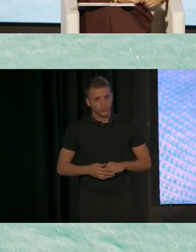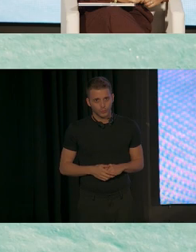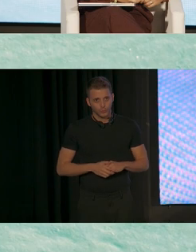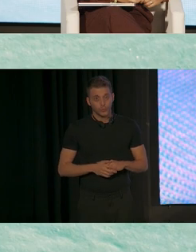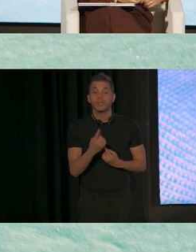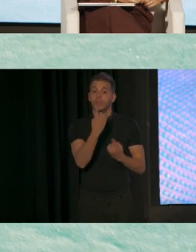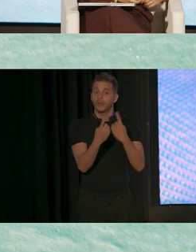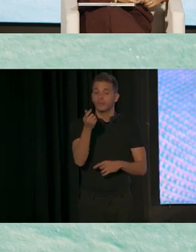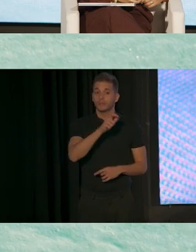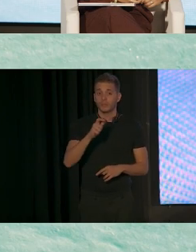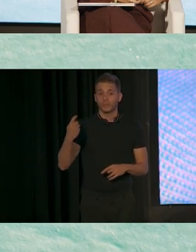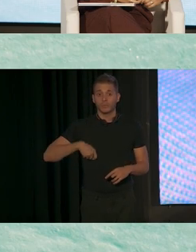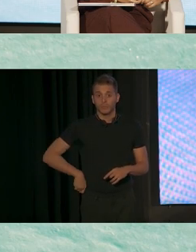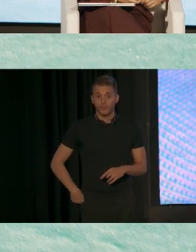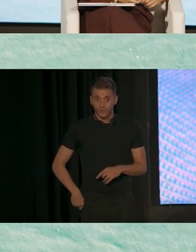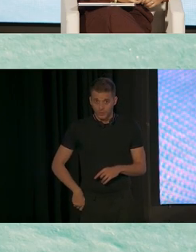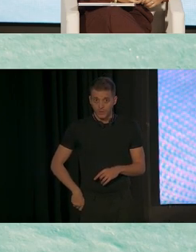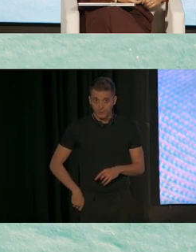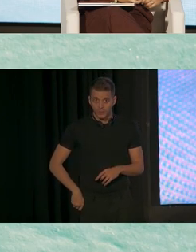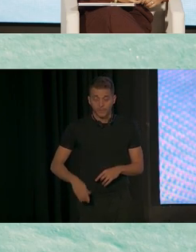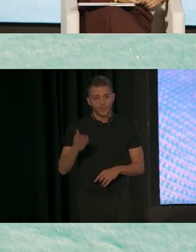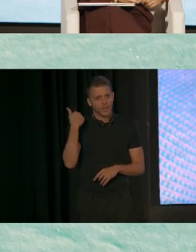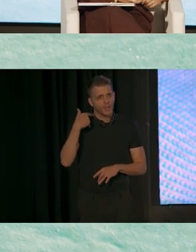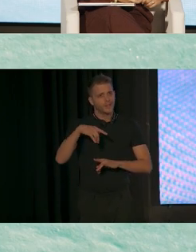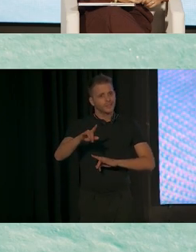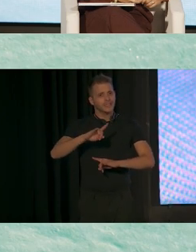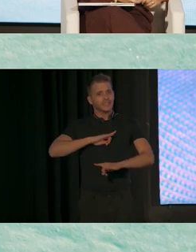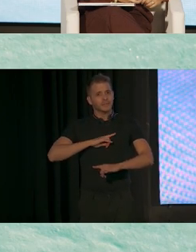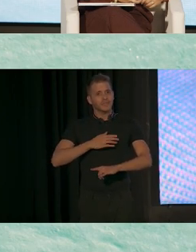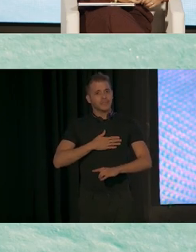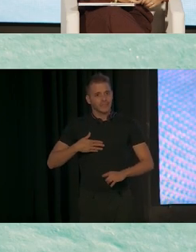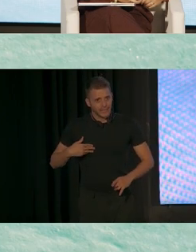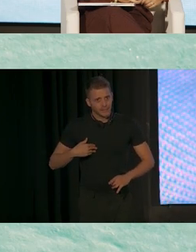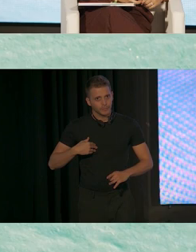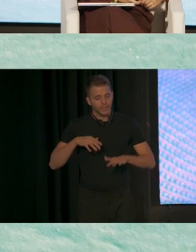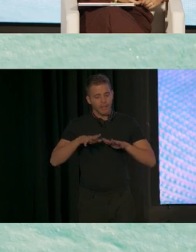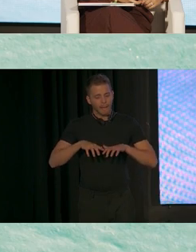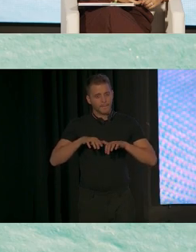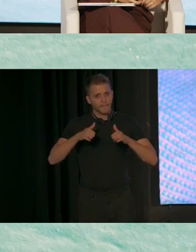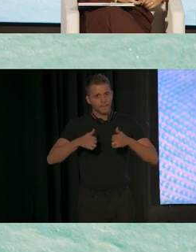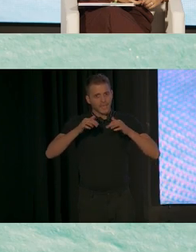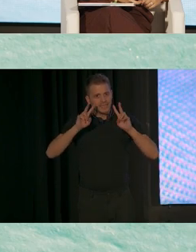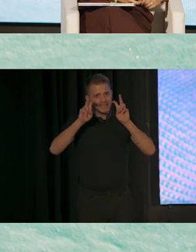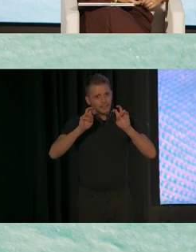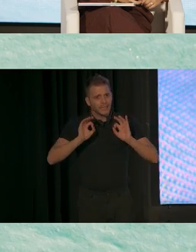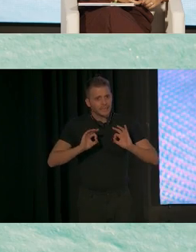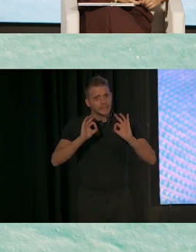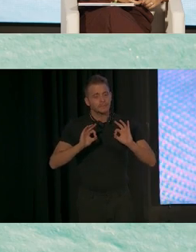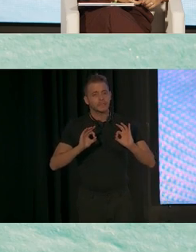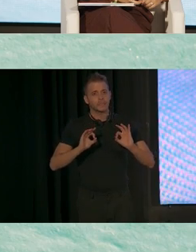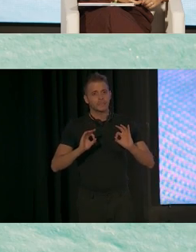profesionales nos llaman queriendo aprender más sobre un tema específico